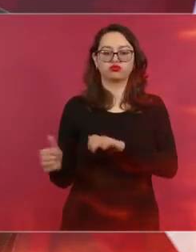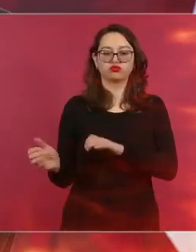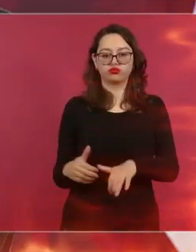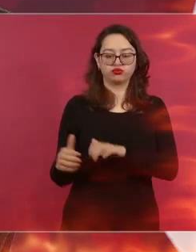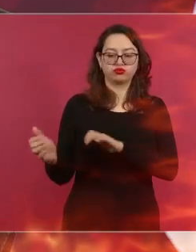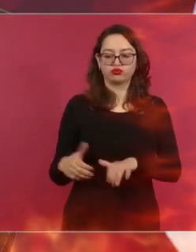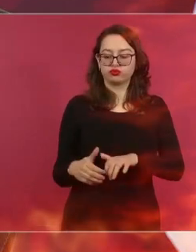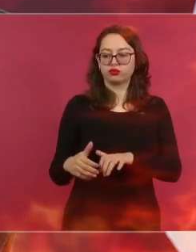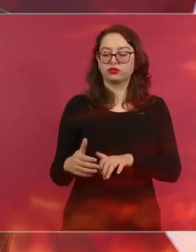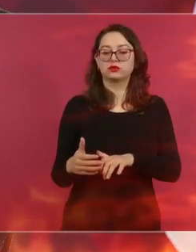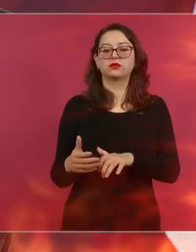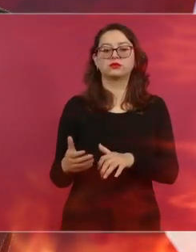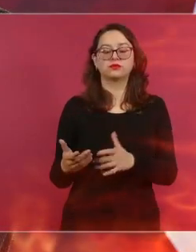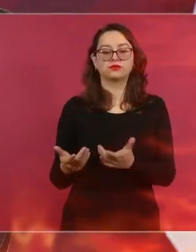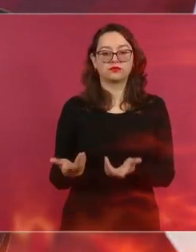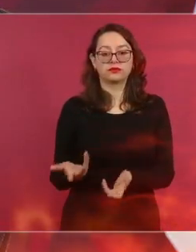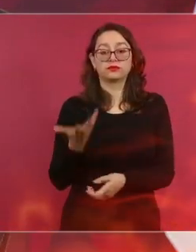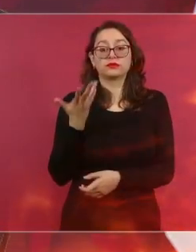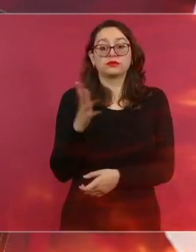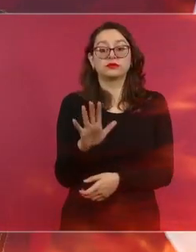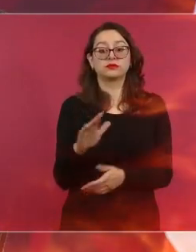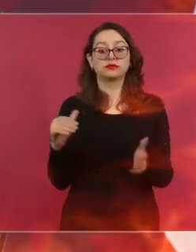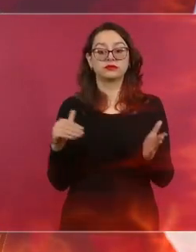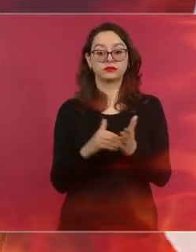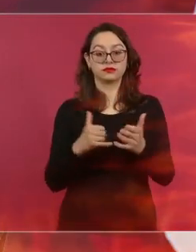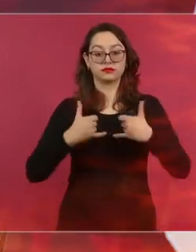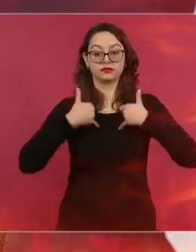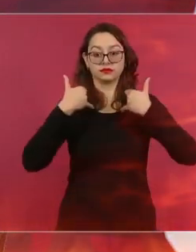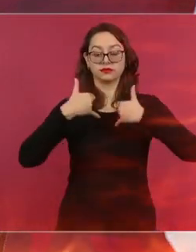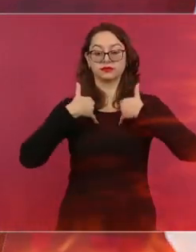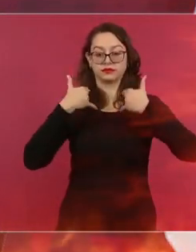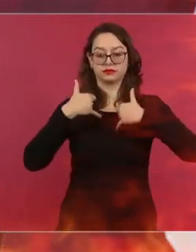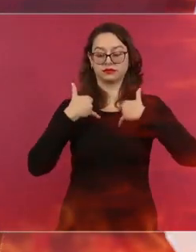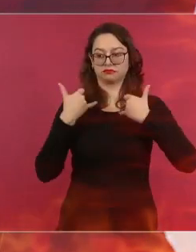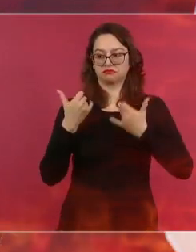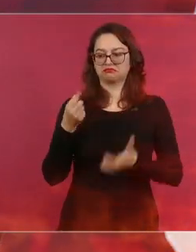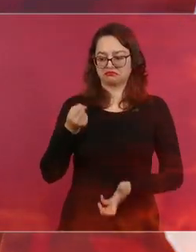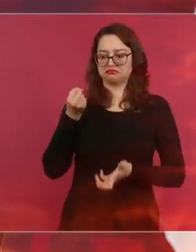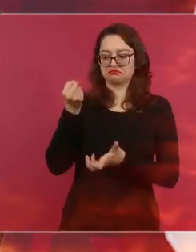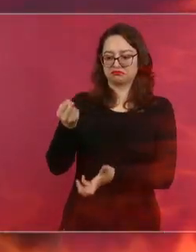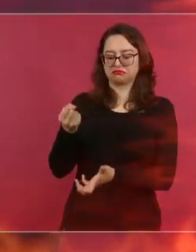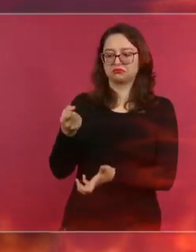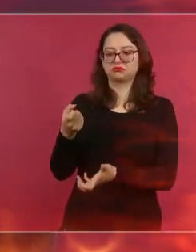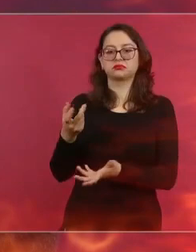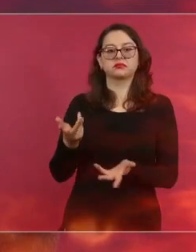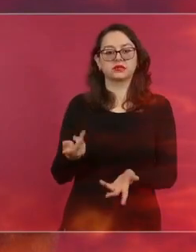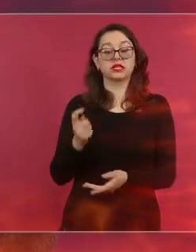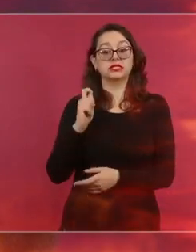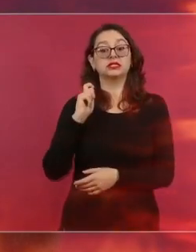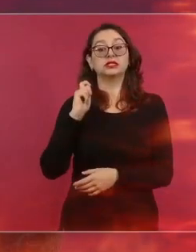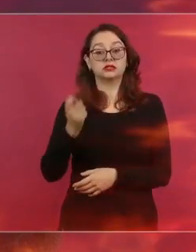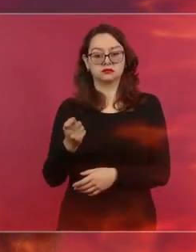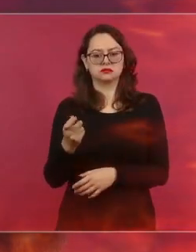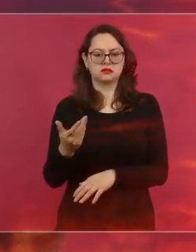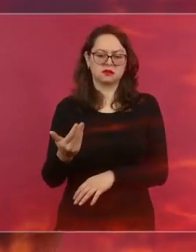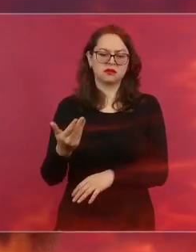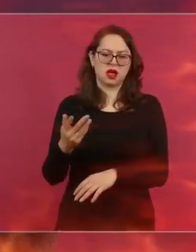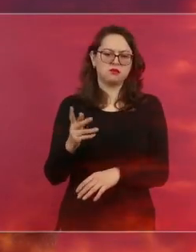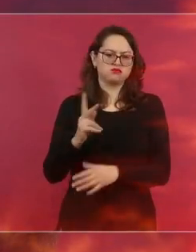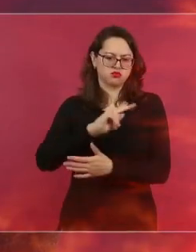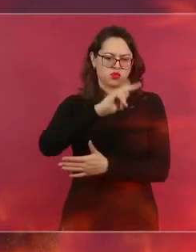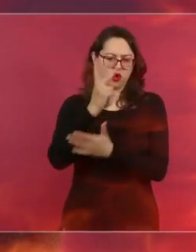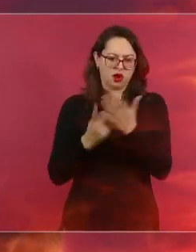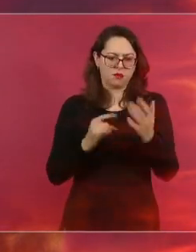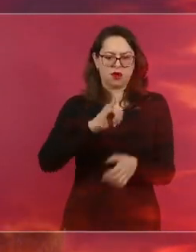un paquete de enseres domésticos que consisten en una cama, una estufa, un refrigerador, un ventilador y una